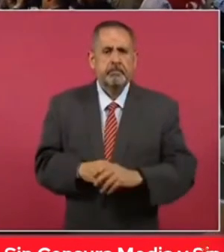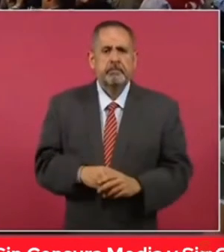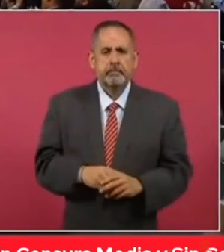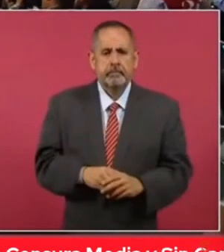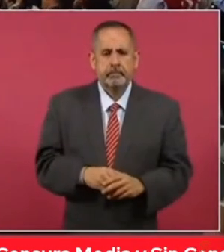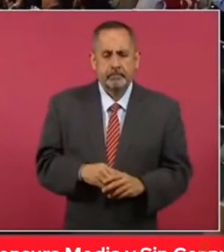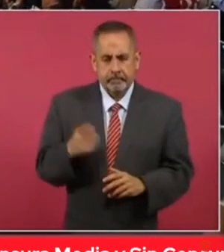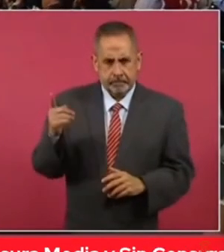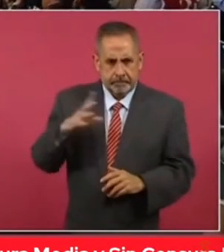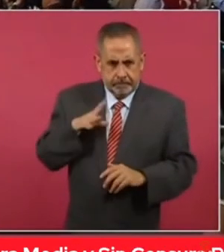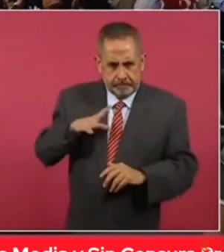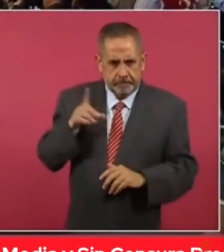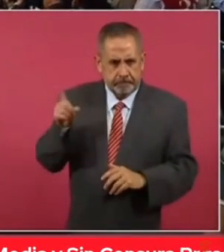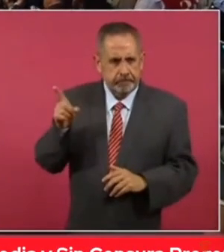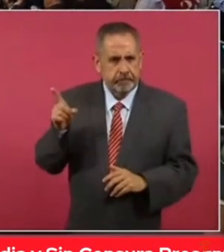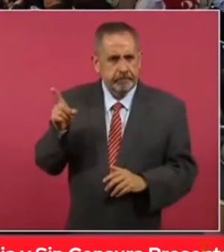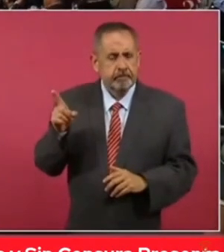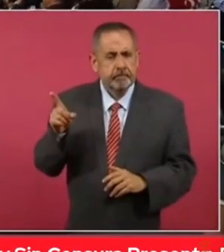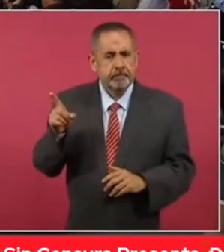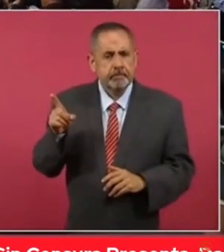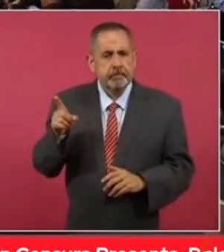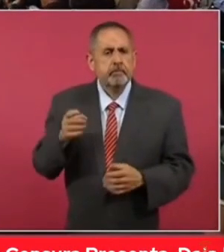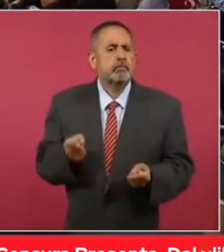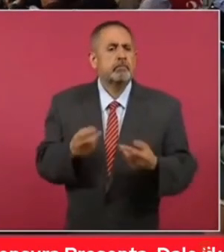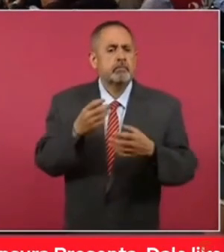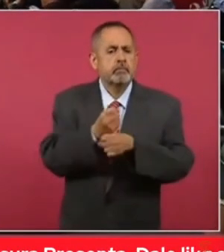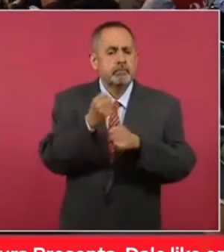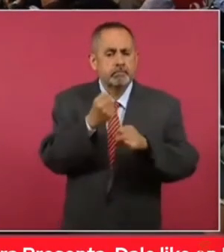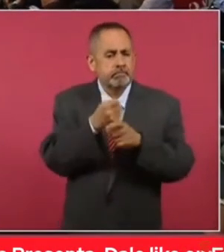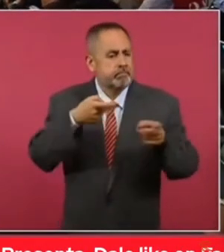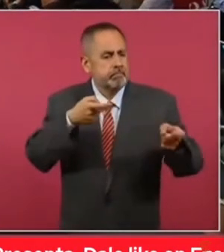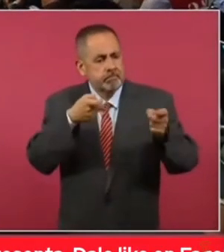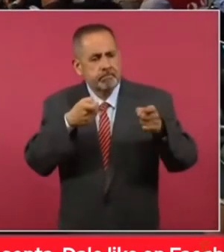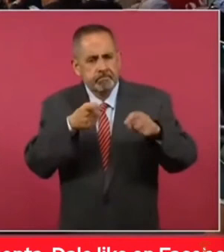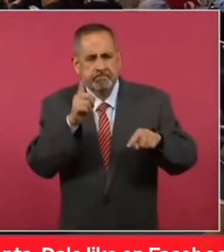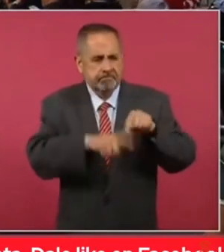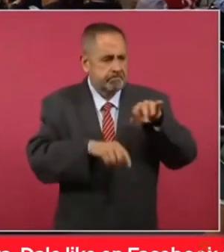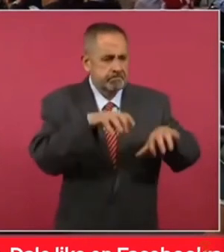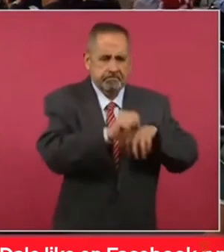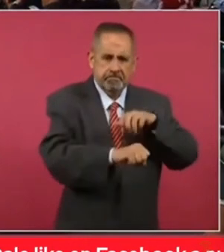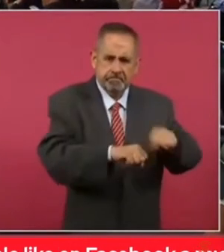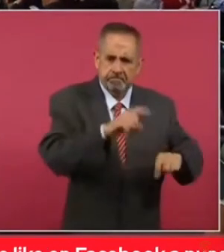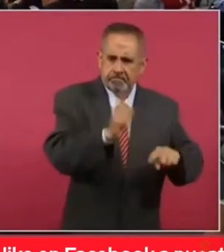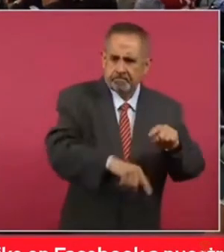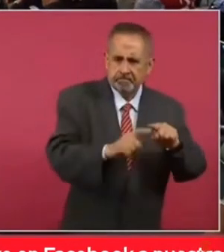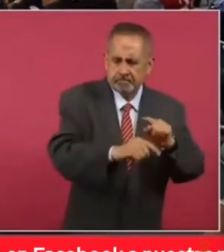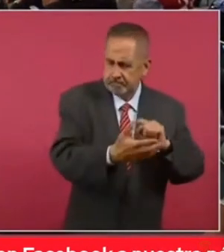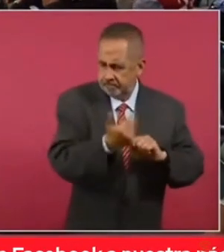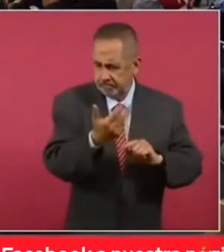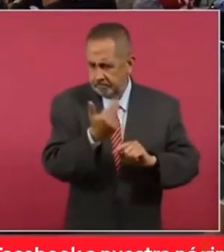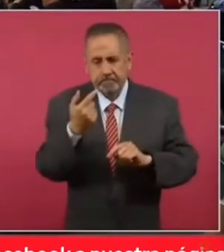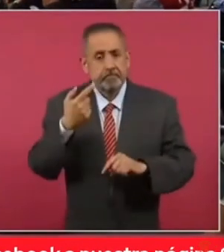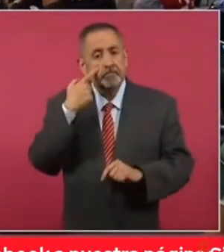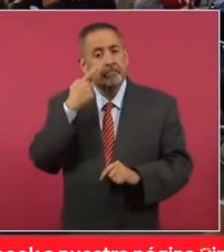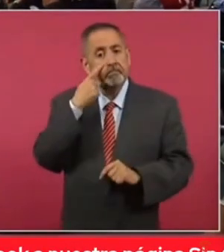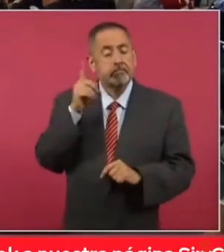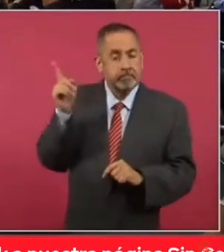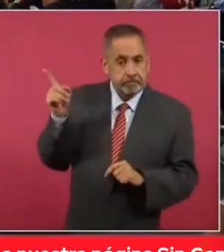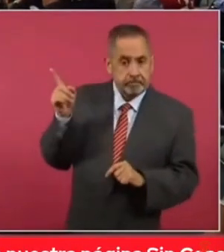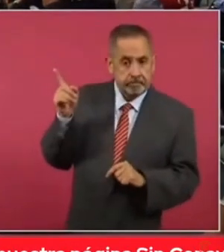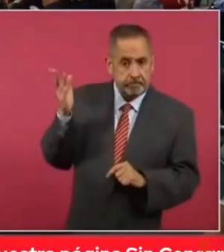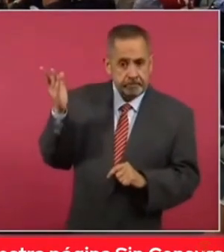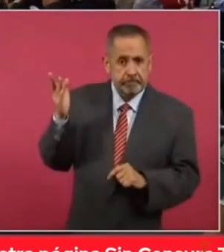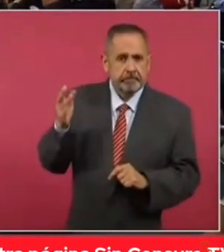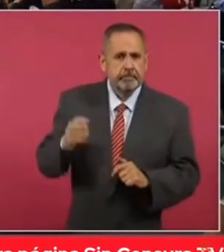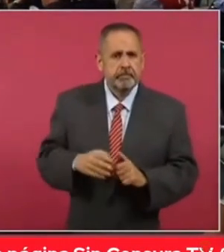Aquí tenemos las armas de fuego, todo lo que se ha hecho de trabajo. Aquí vemos en la, del lado